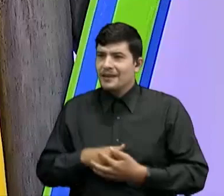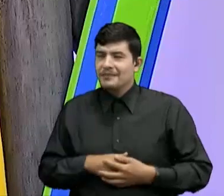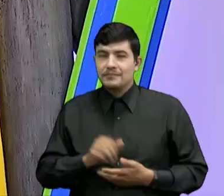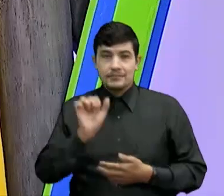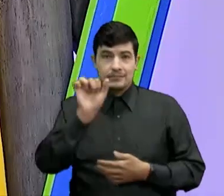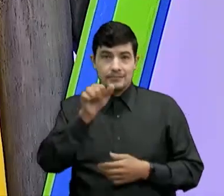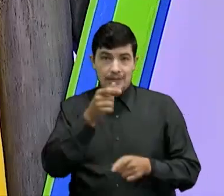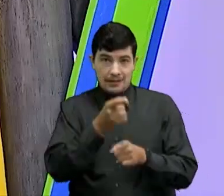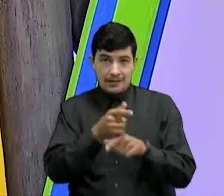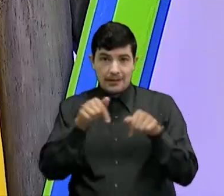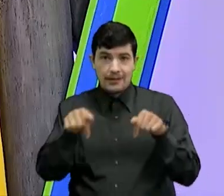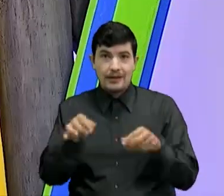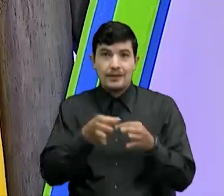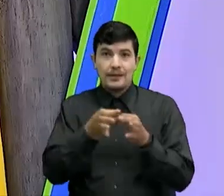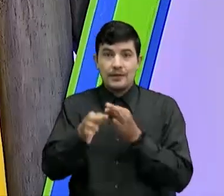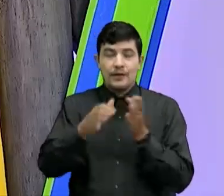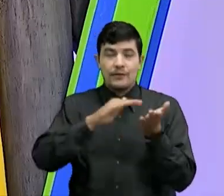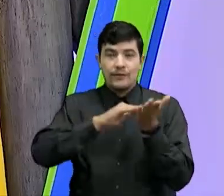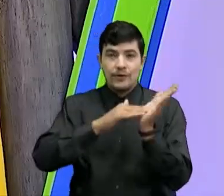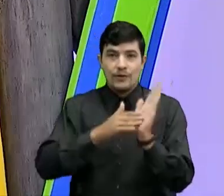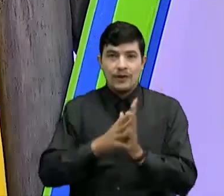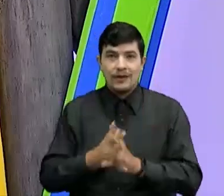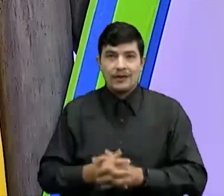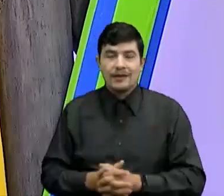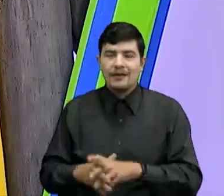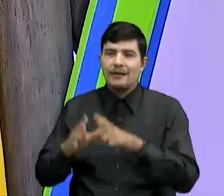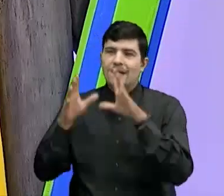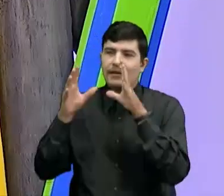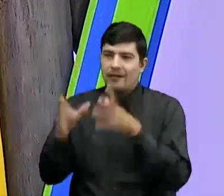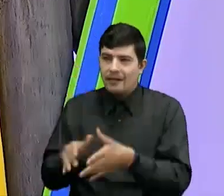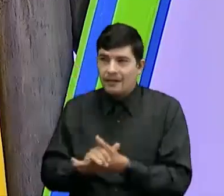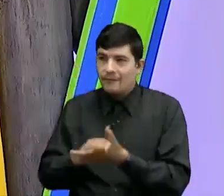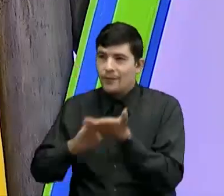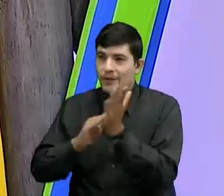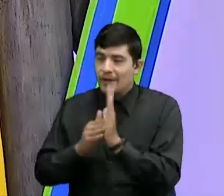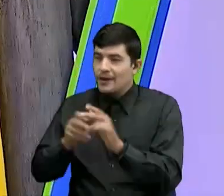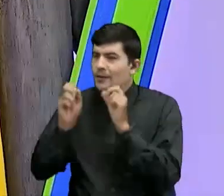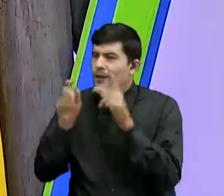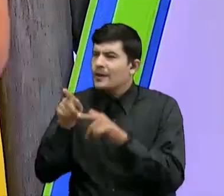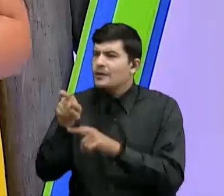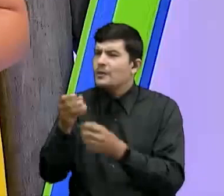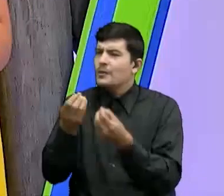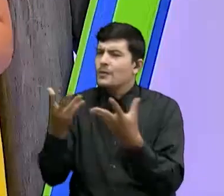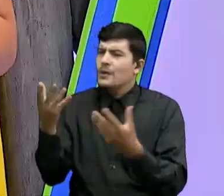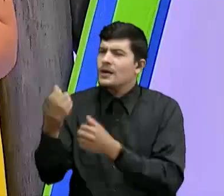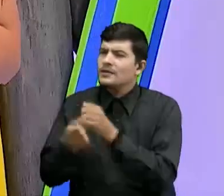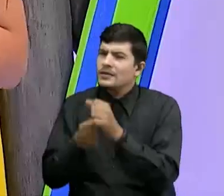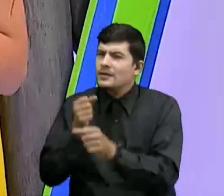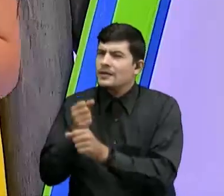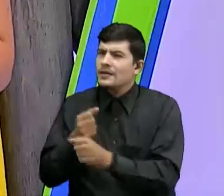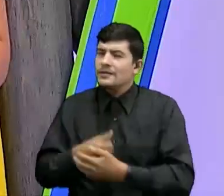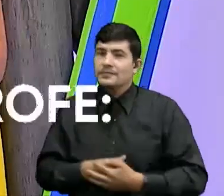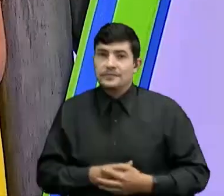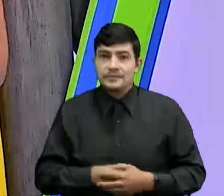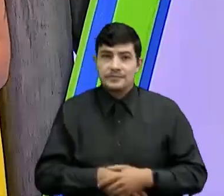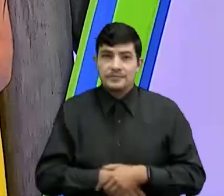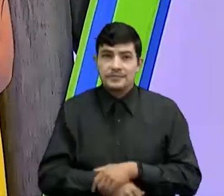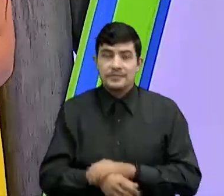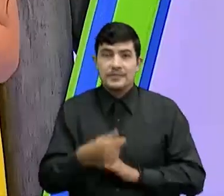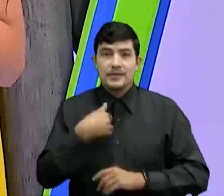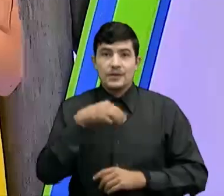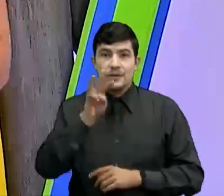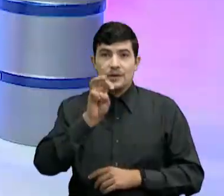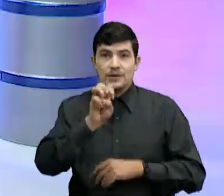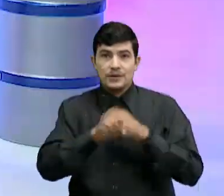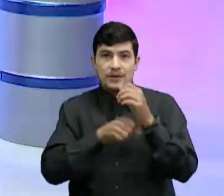De Florida Blanca, Santander De Florida Blanca Valentina ¿Cuántos años tienes? Yo tengo ocho